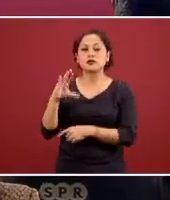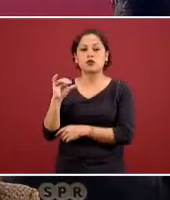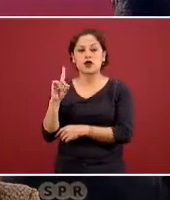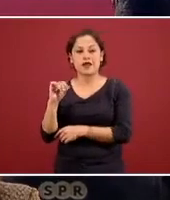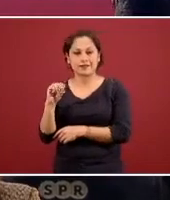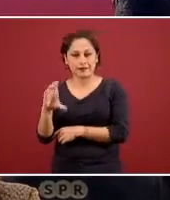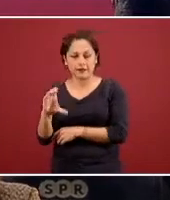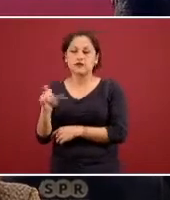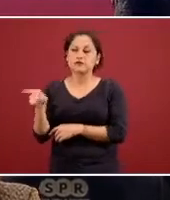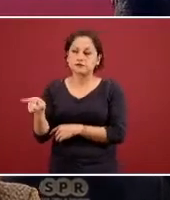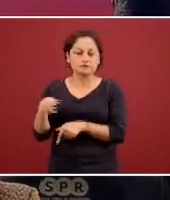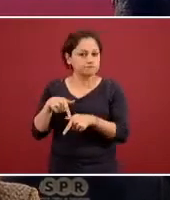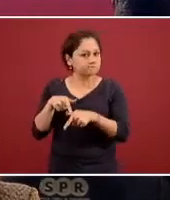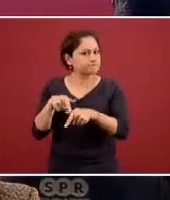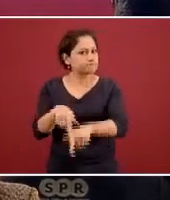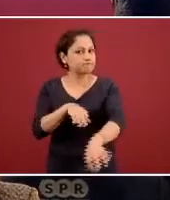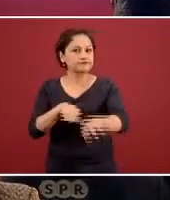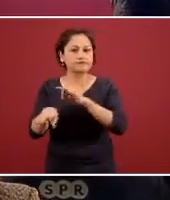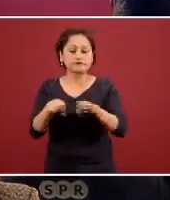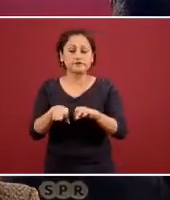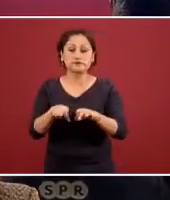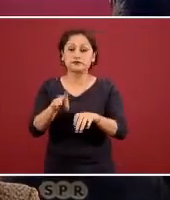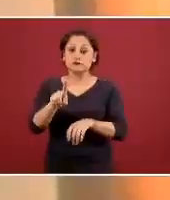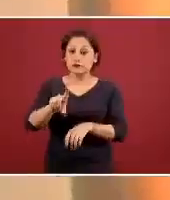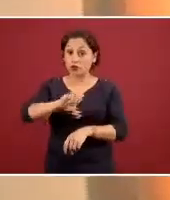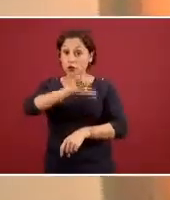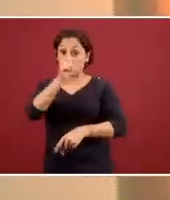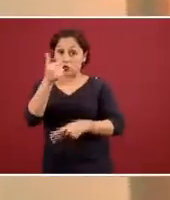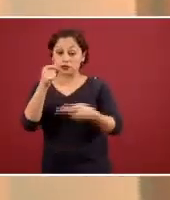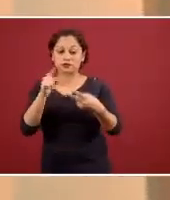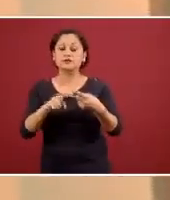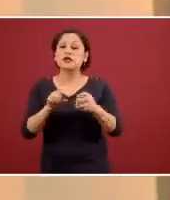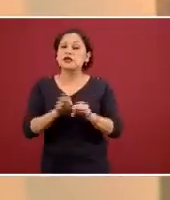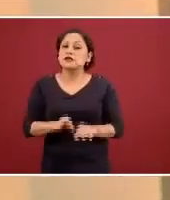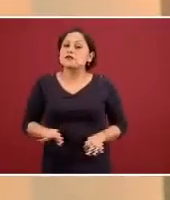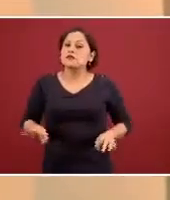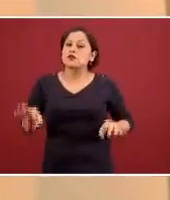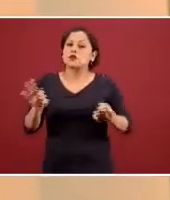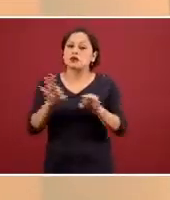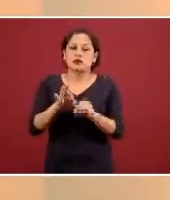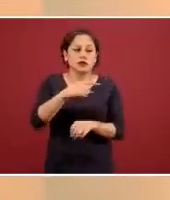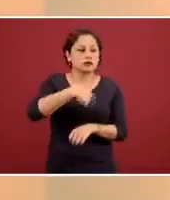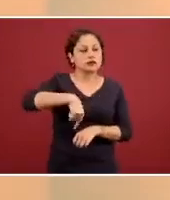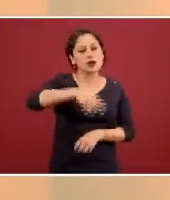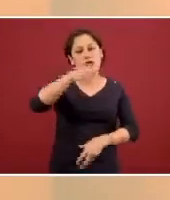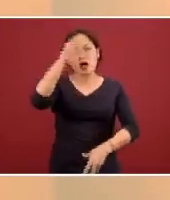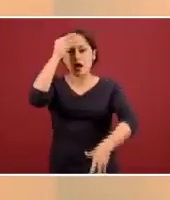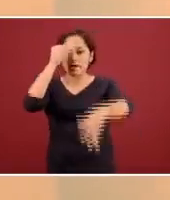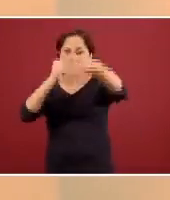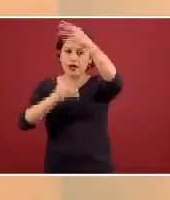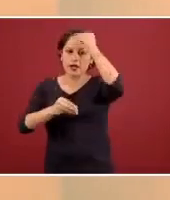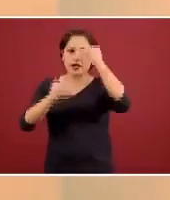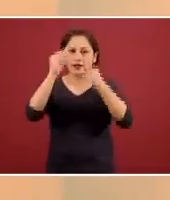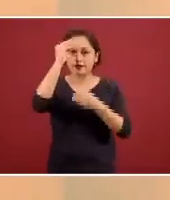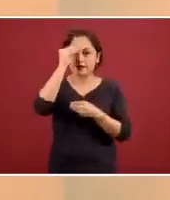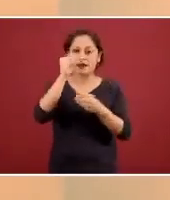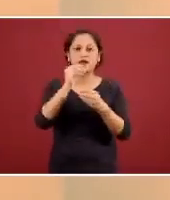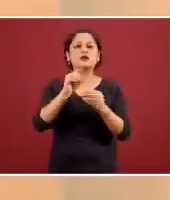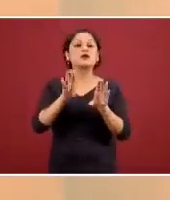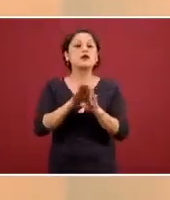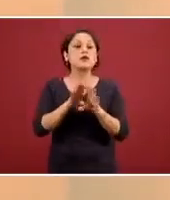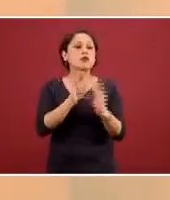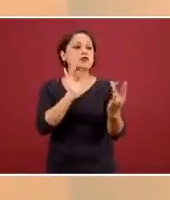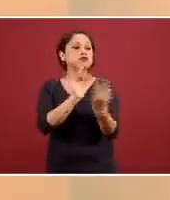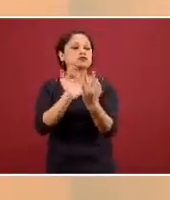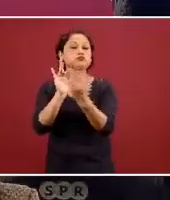a comunicarnos de lejos esta es una necesidad absoluta cada uno ya va sacando sus modelos más nuevos de